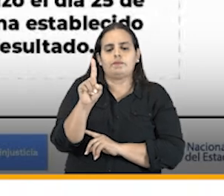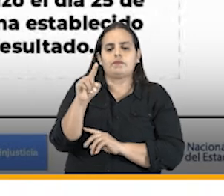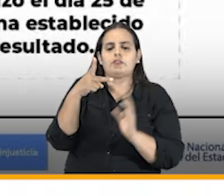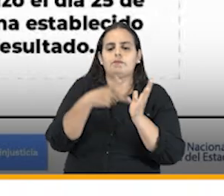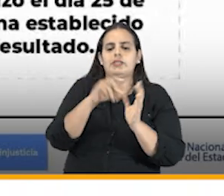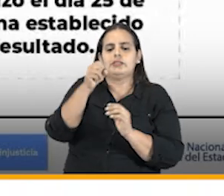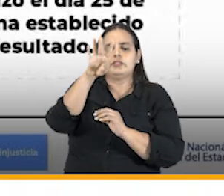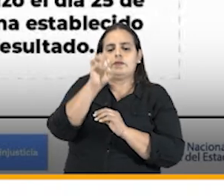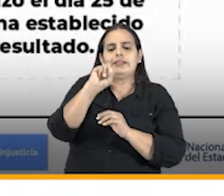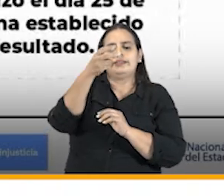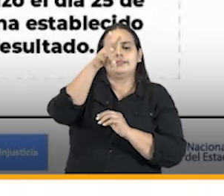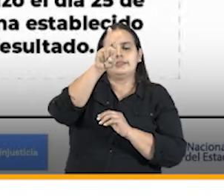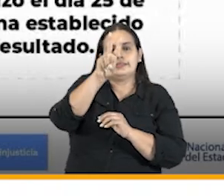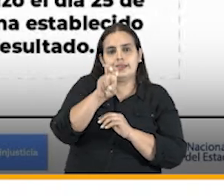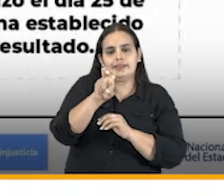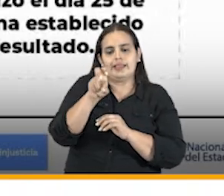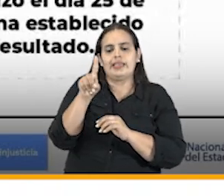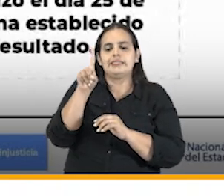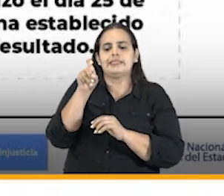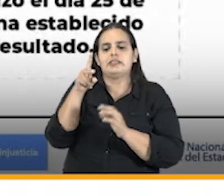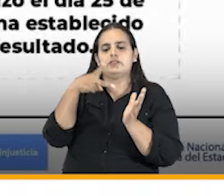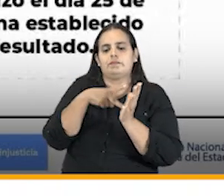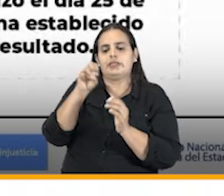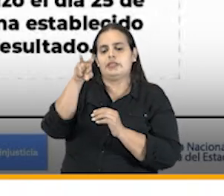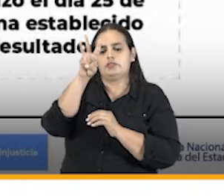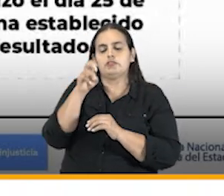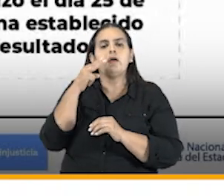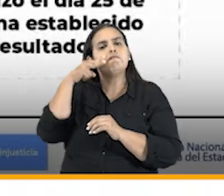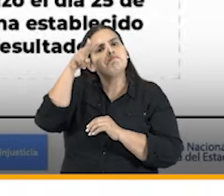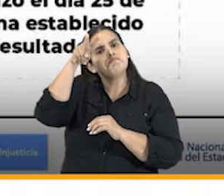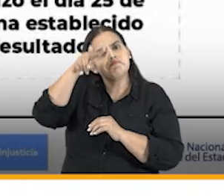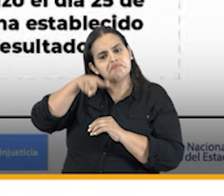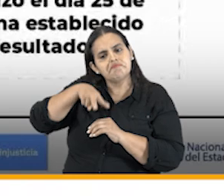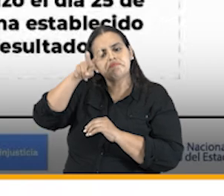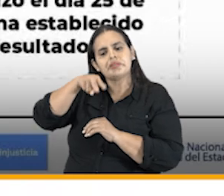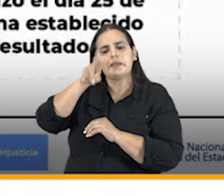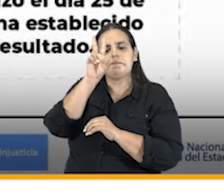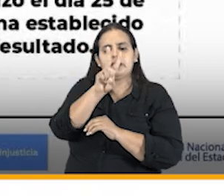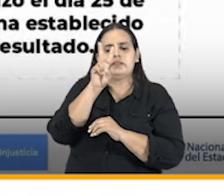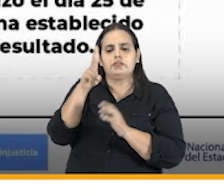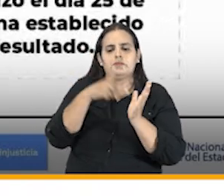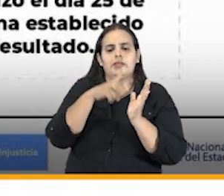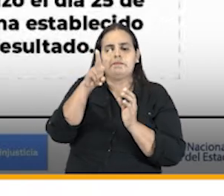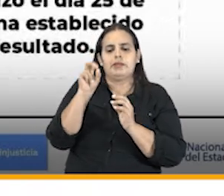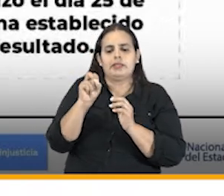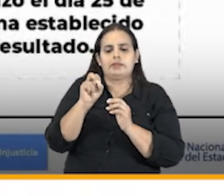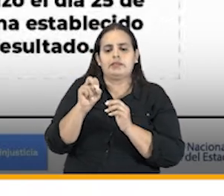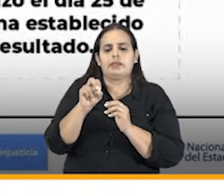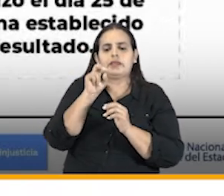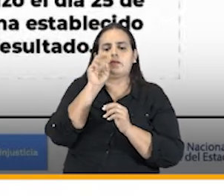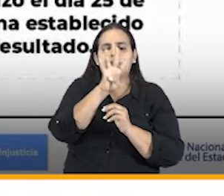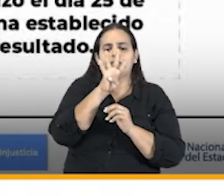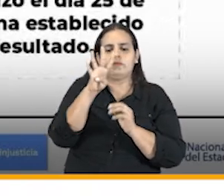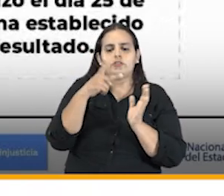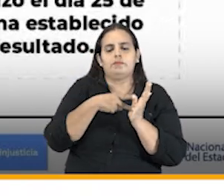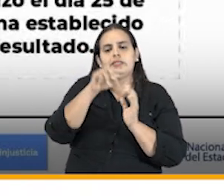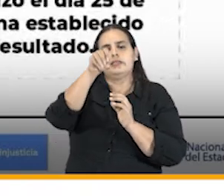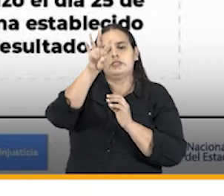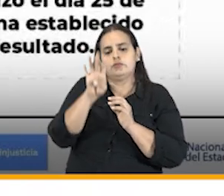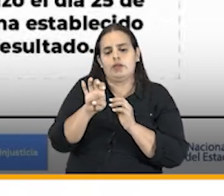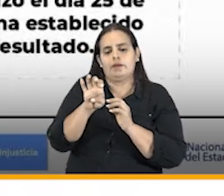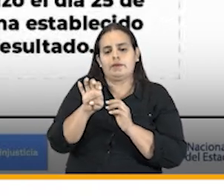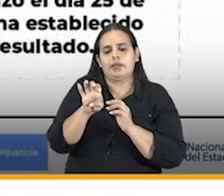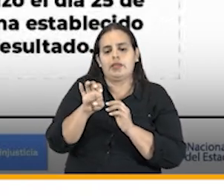17 y 6 en 2018 observaciones 22 en 2020 44 en el 19 y